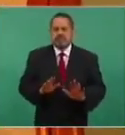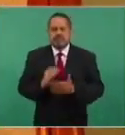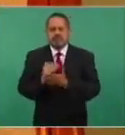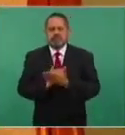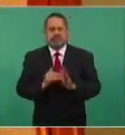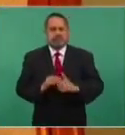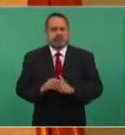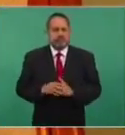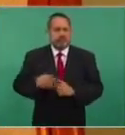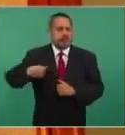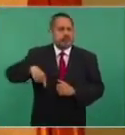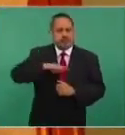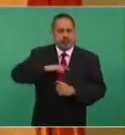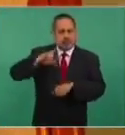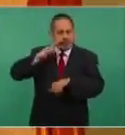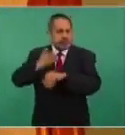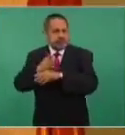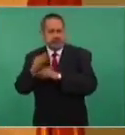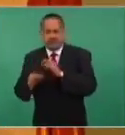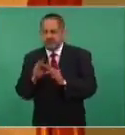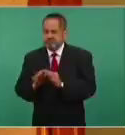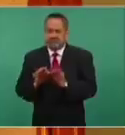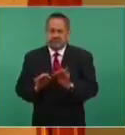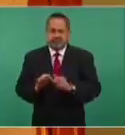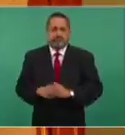Hemos actuado de manera responsable.